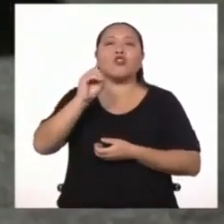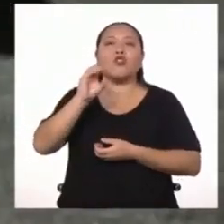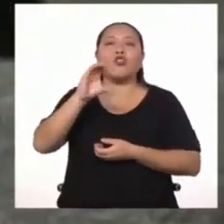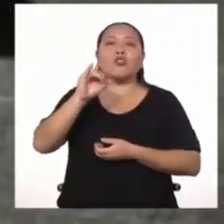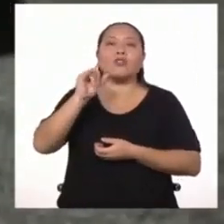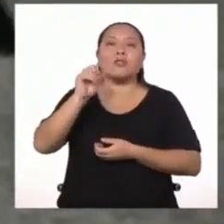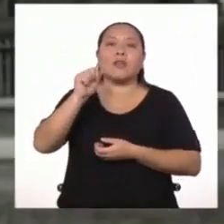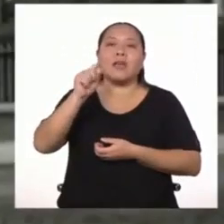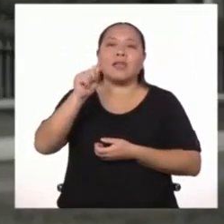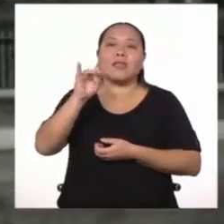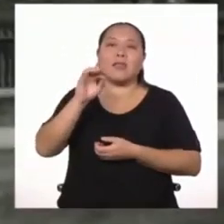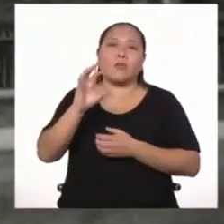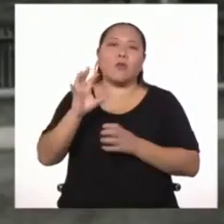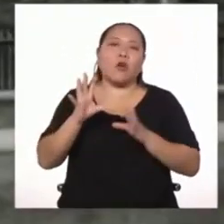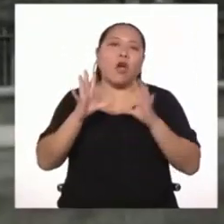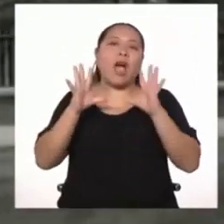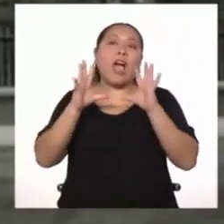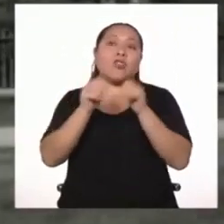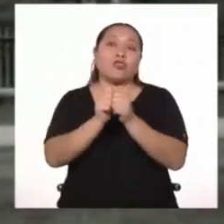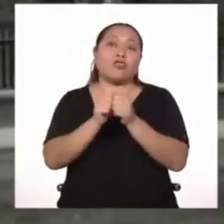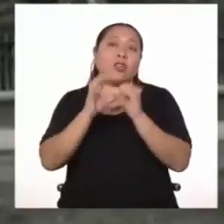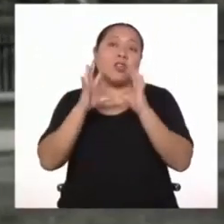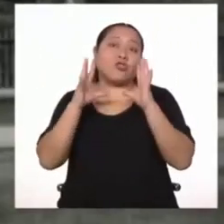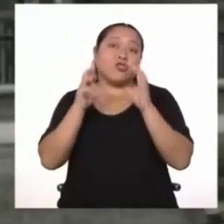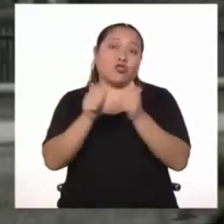sociedades, colegios.